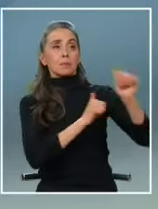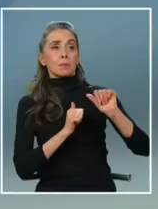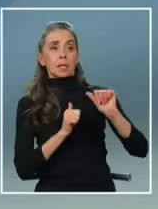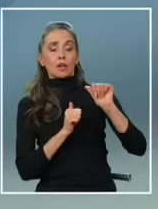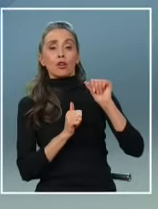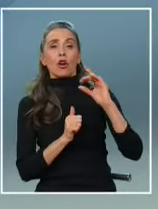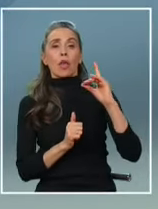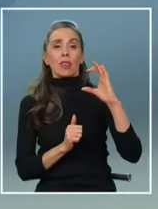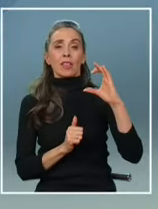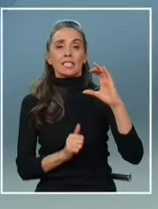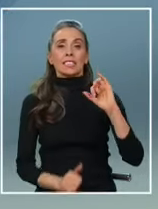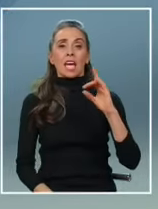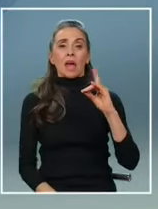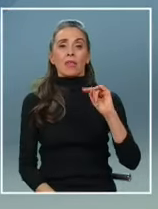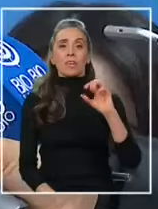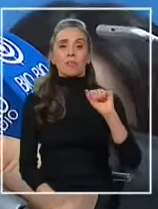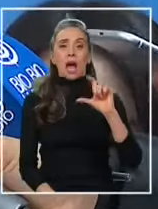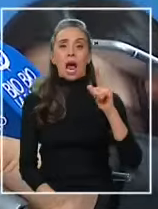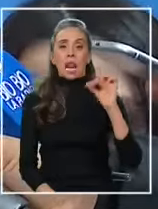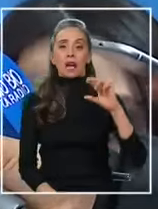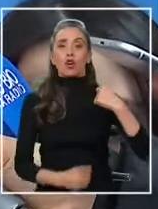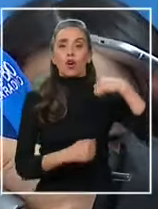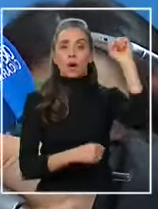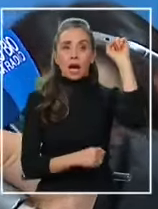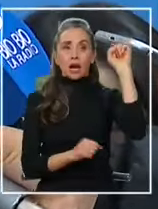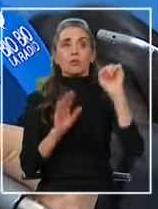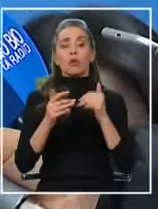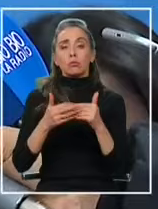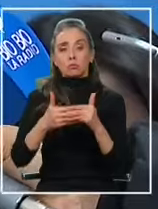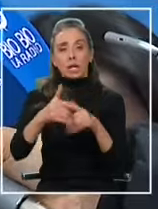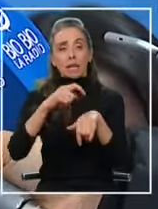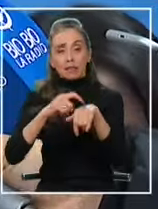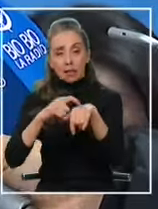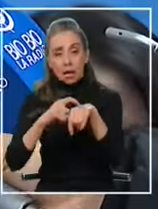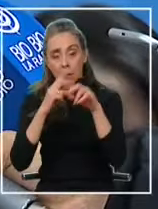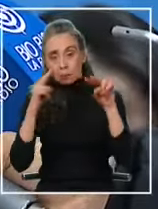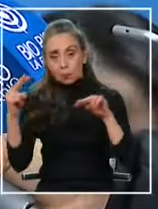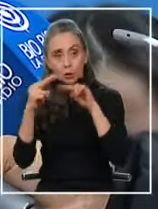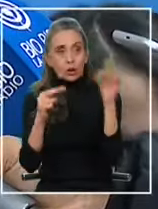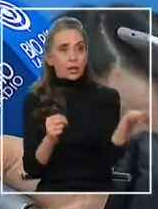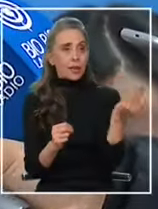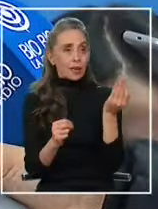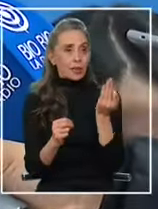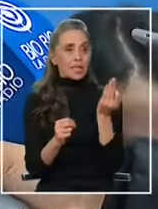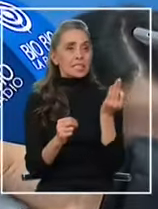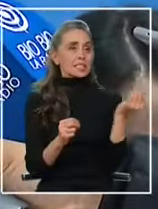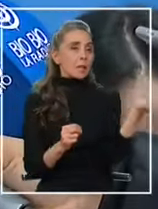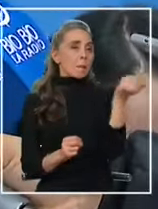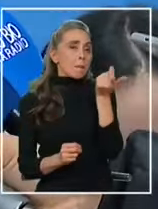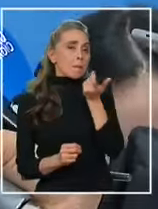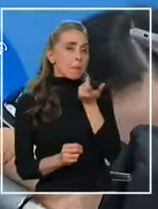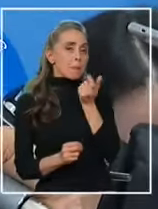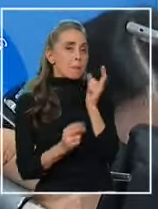carta del ADC Edital Arcon. Nos vamos a dar un tiempo para hacer eso y usted dice esa palabra